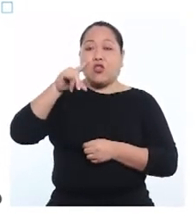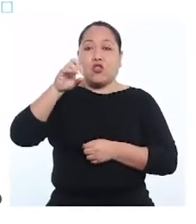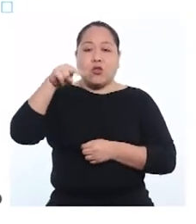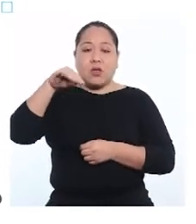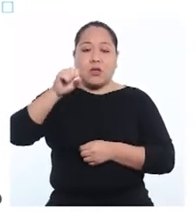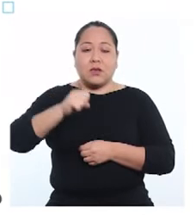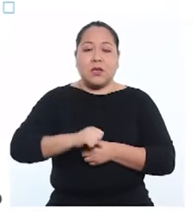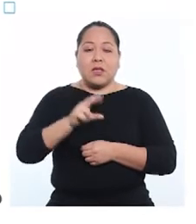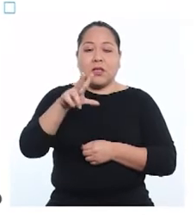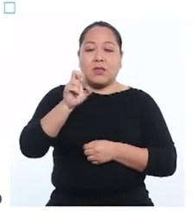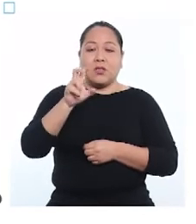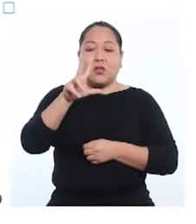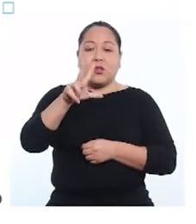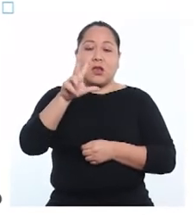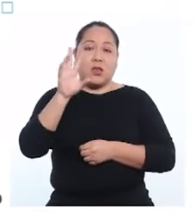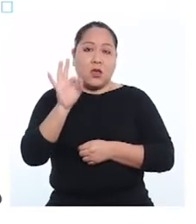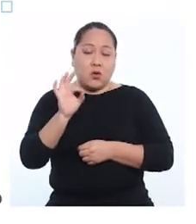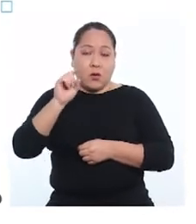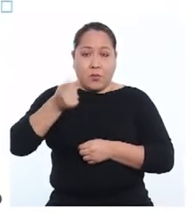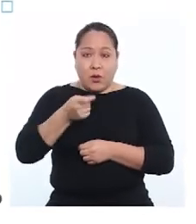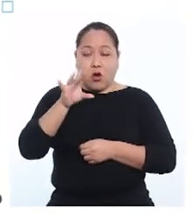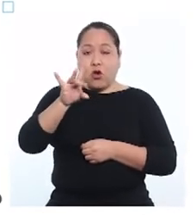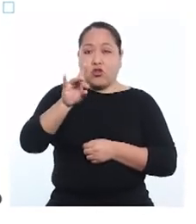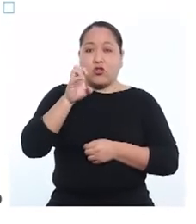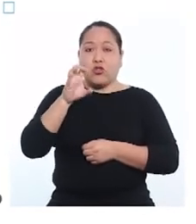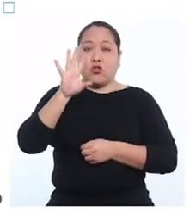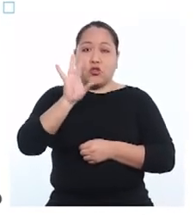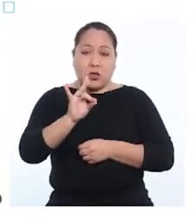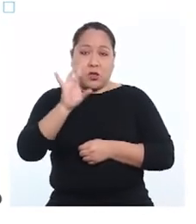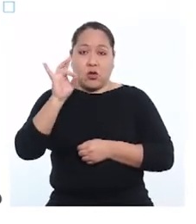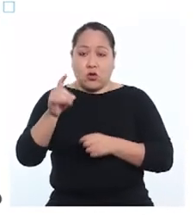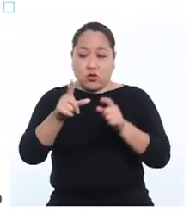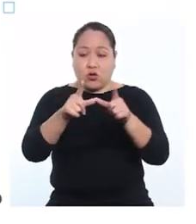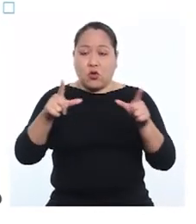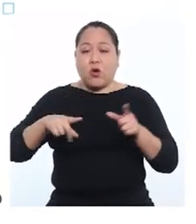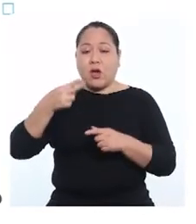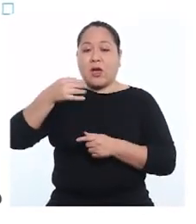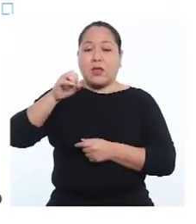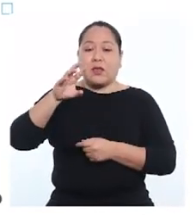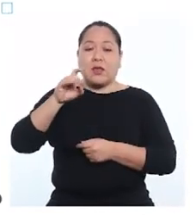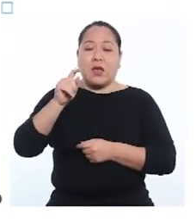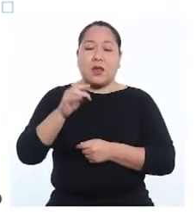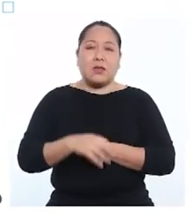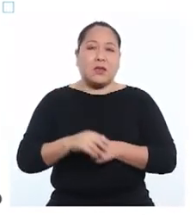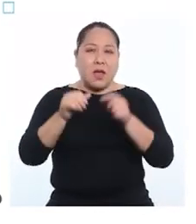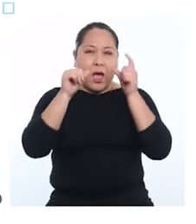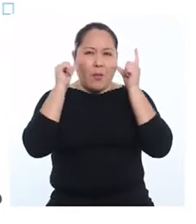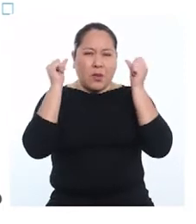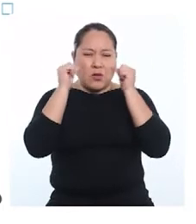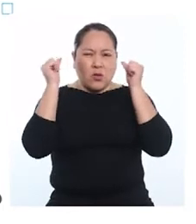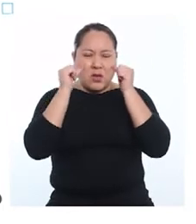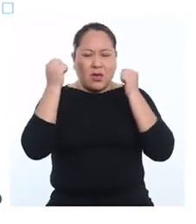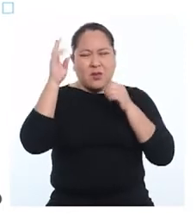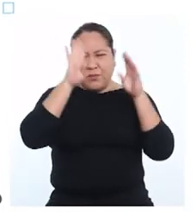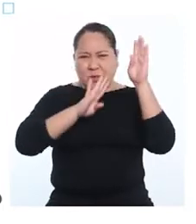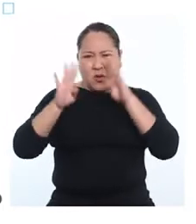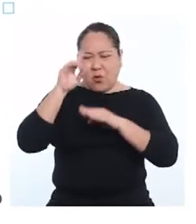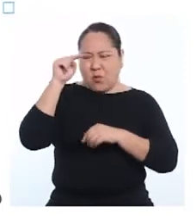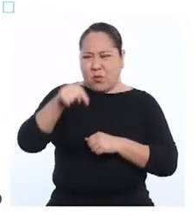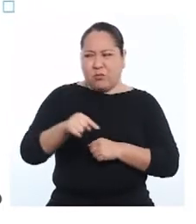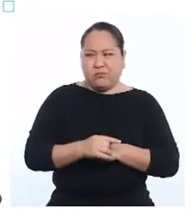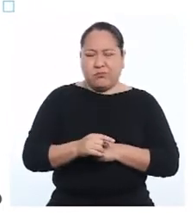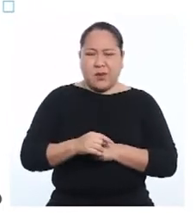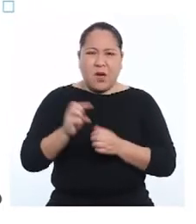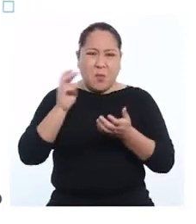Indonesia con 339,888 hectáreas. El caso de la Amazonía